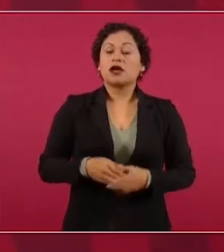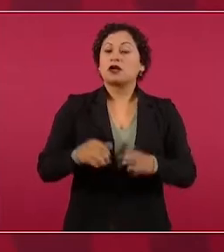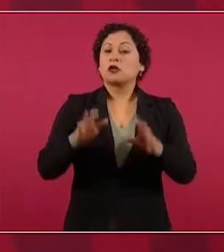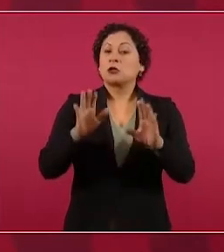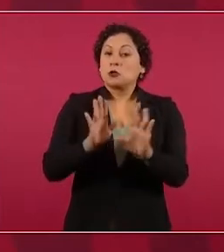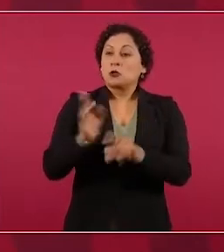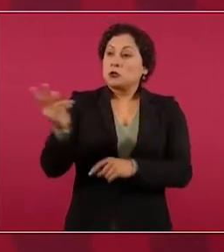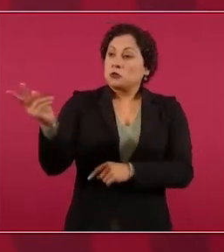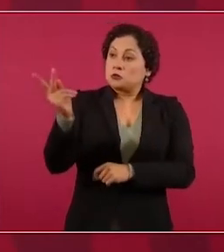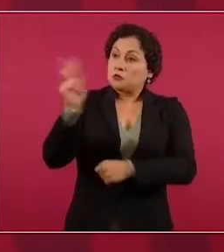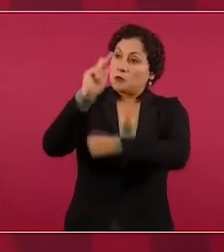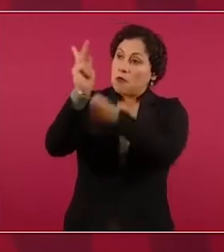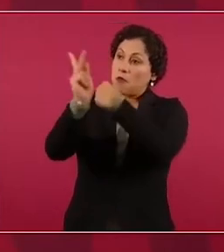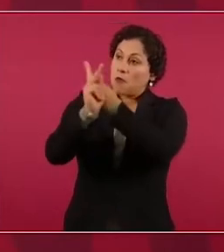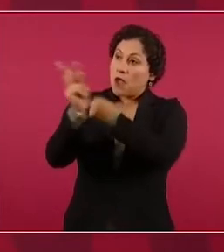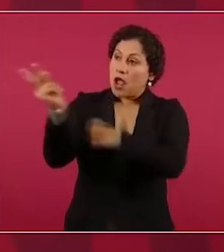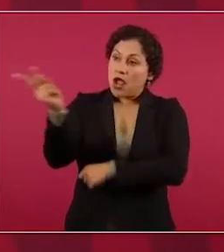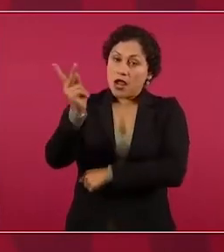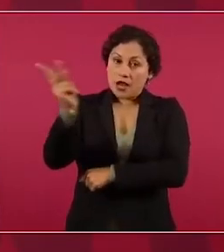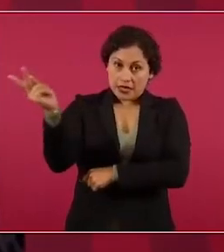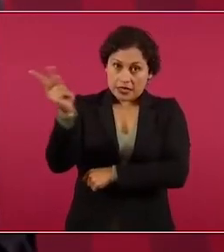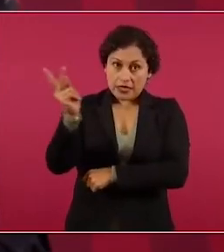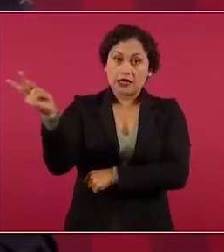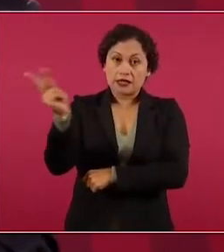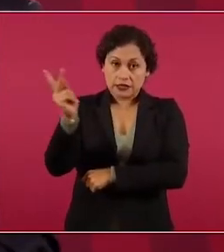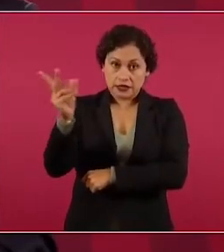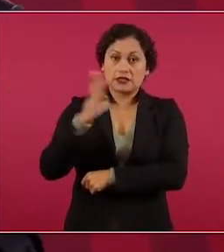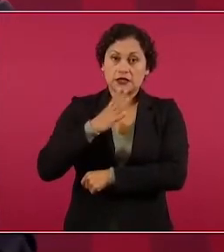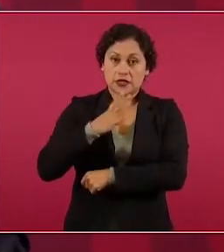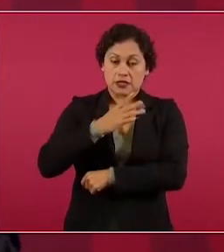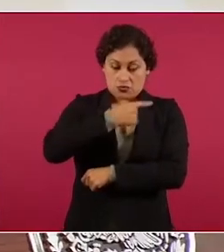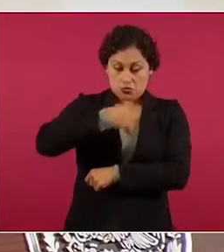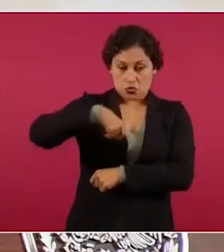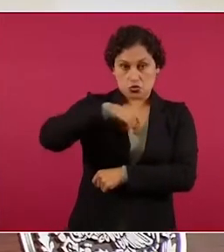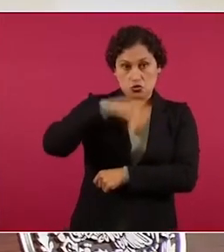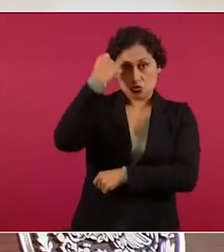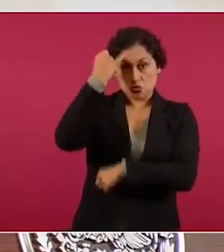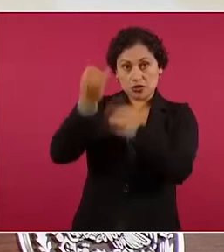involucrados y a otros más se les entregó nuestra propuesta.